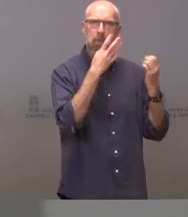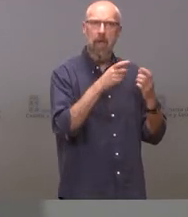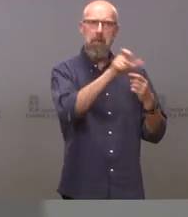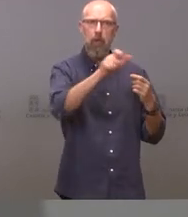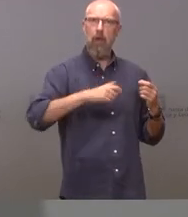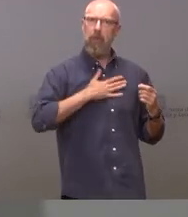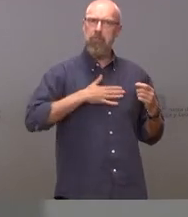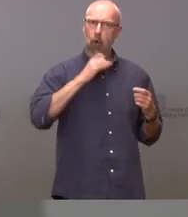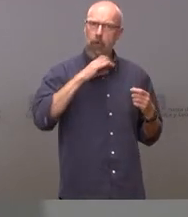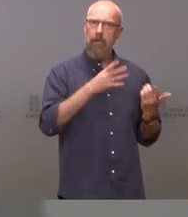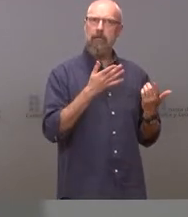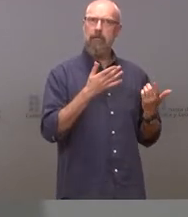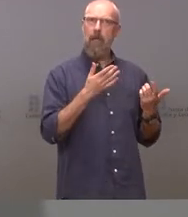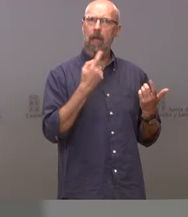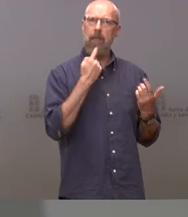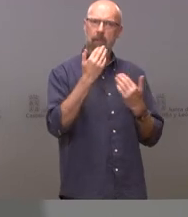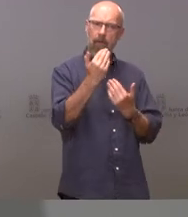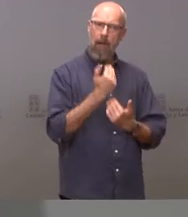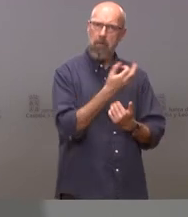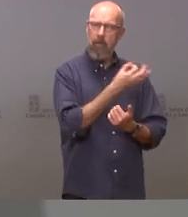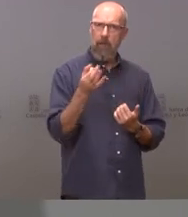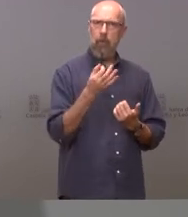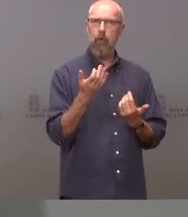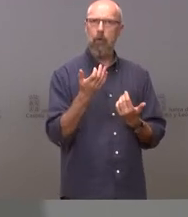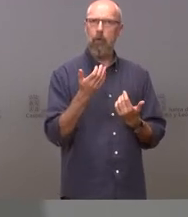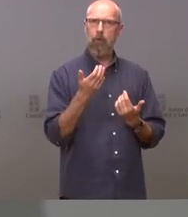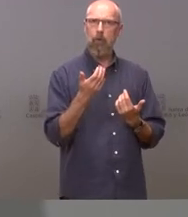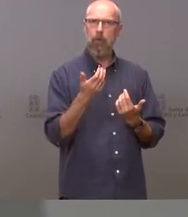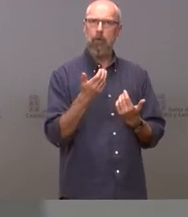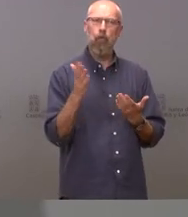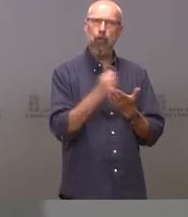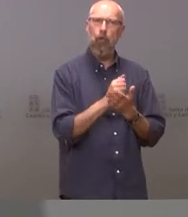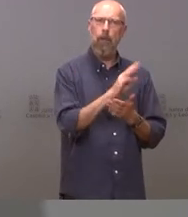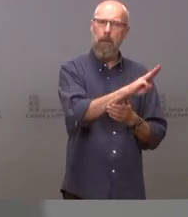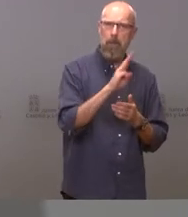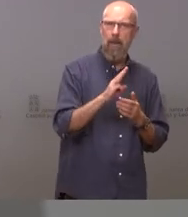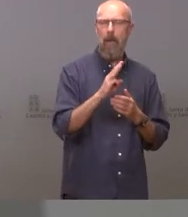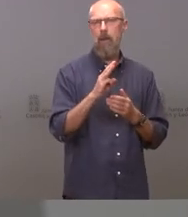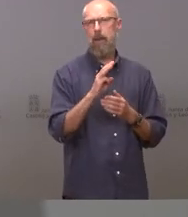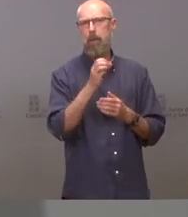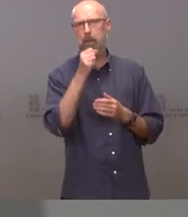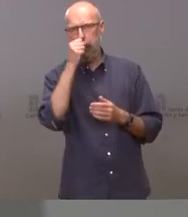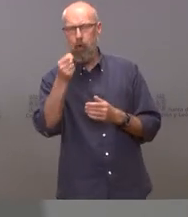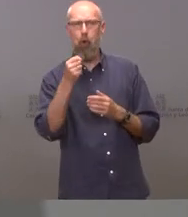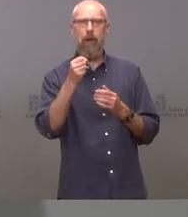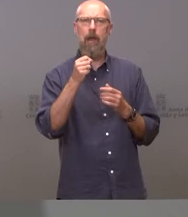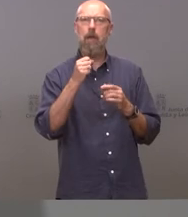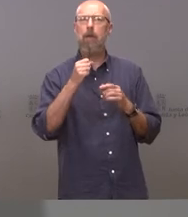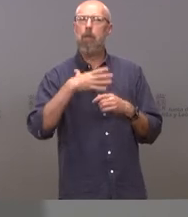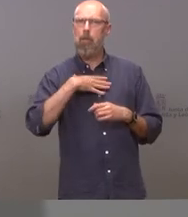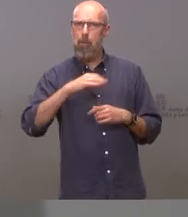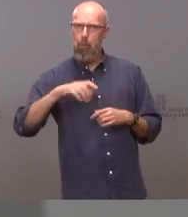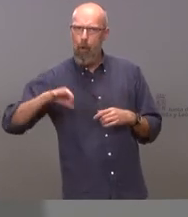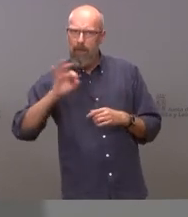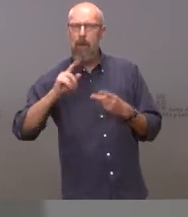está satisfecha cuando la gente le dice que usted ha gestionado bien cuando se lo dicen los votantes del PP del PSOE de Podemos y de Vox cuando sus intenciones de